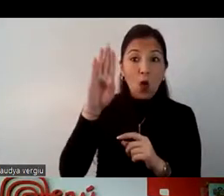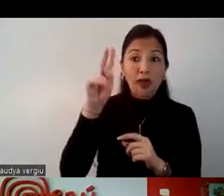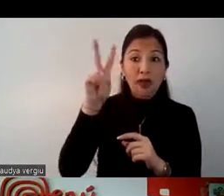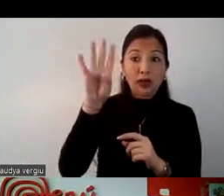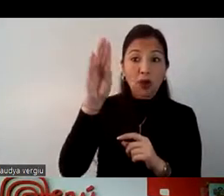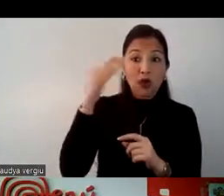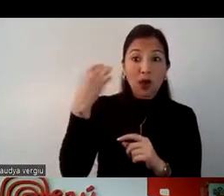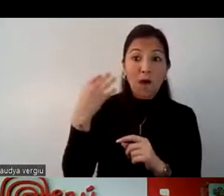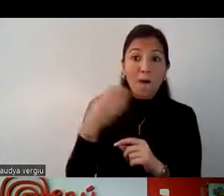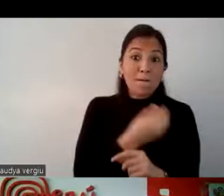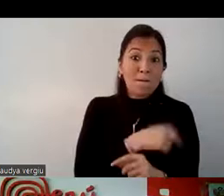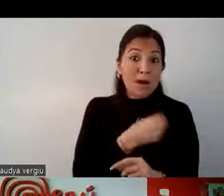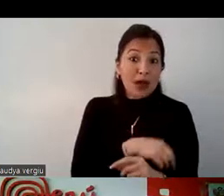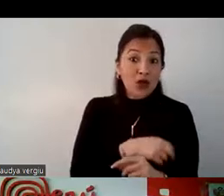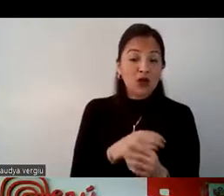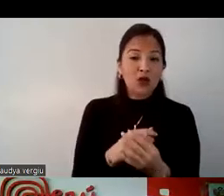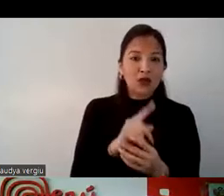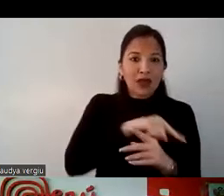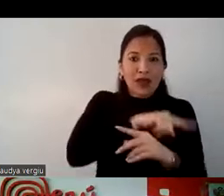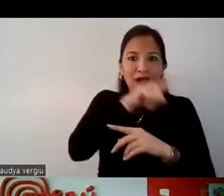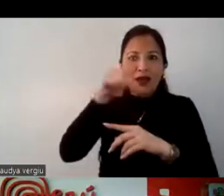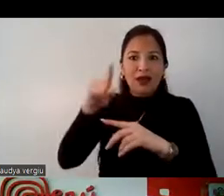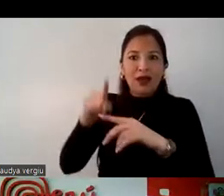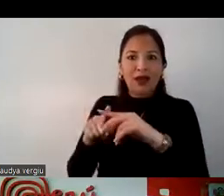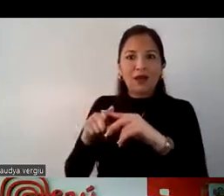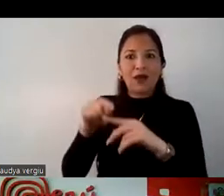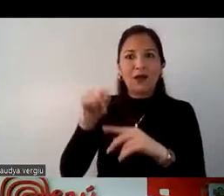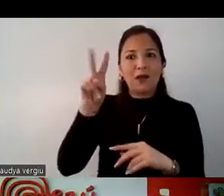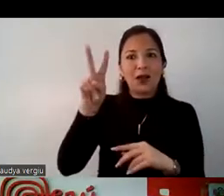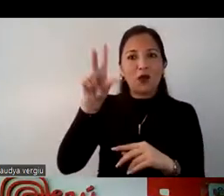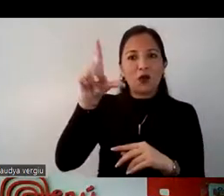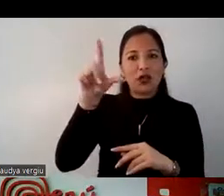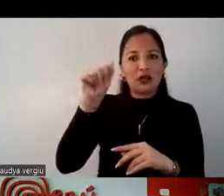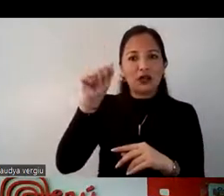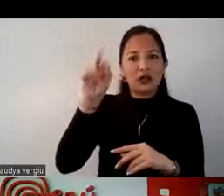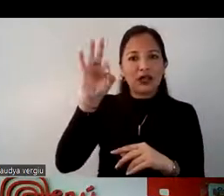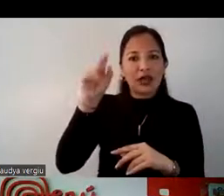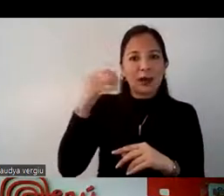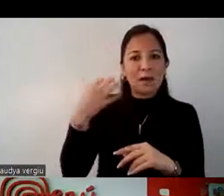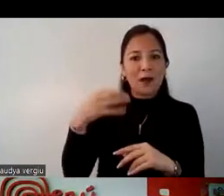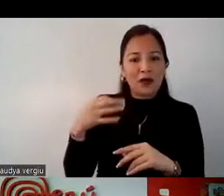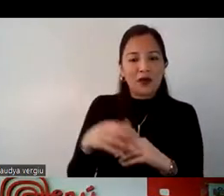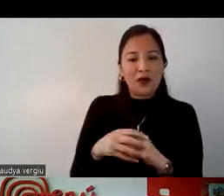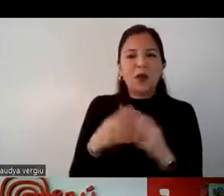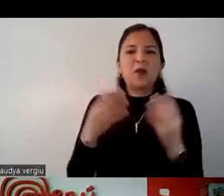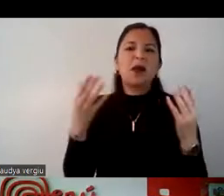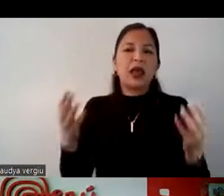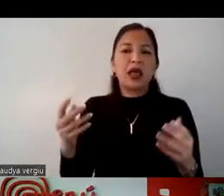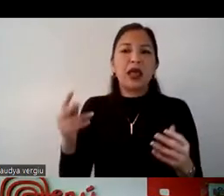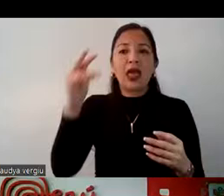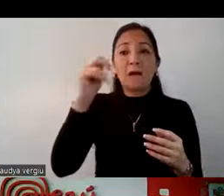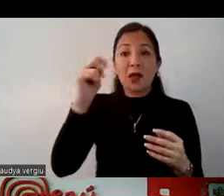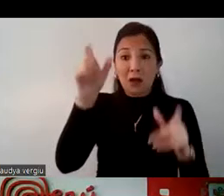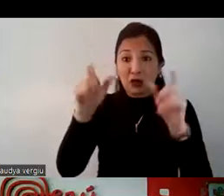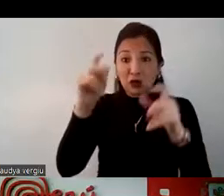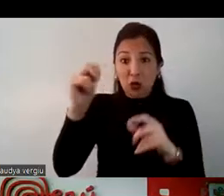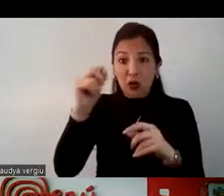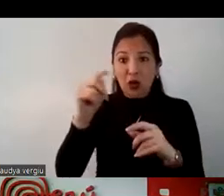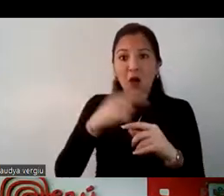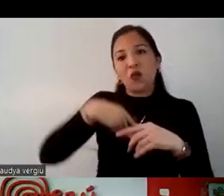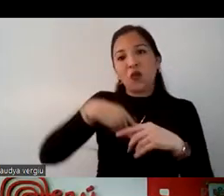Sin embargo, se trasladó al lunes veintitrés de mayo, para que los ecuatorianos tengan sábado, domingo y lunes